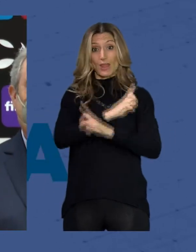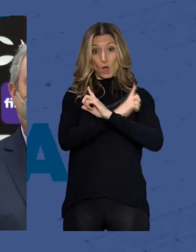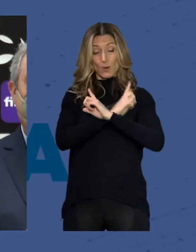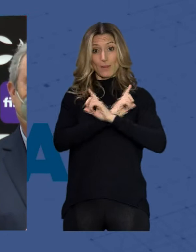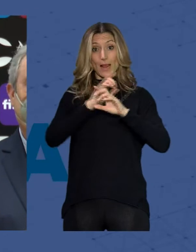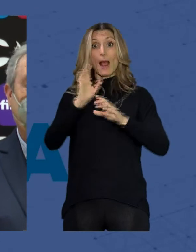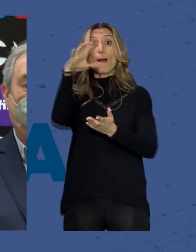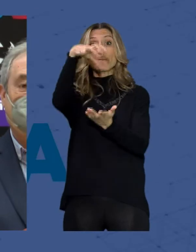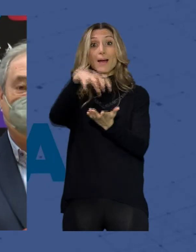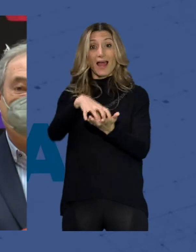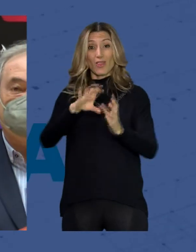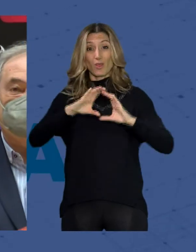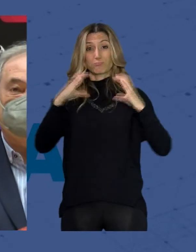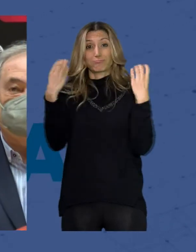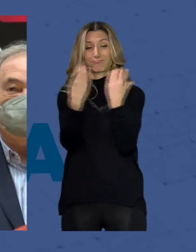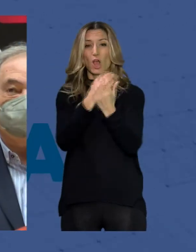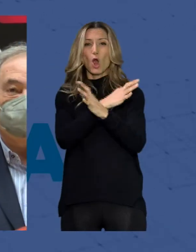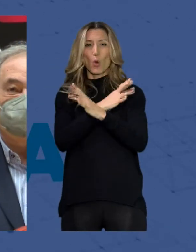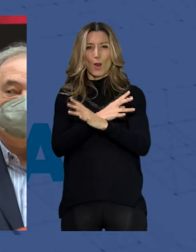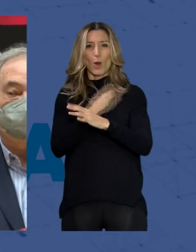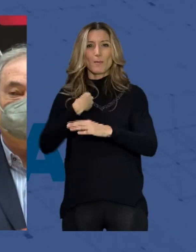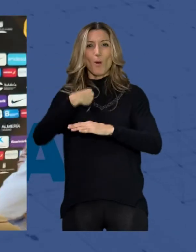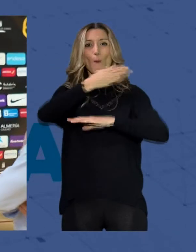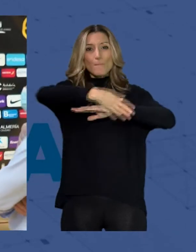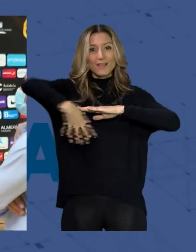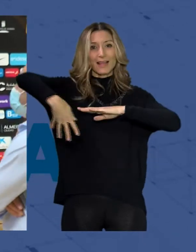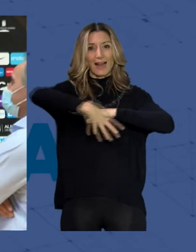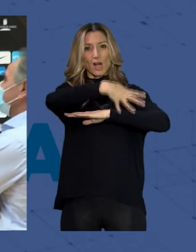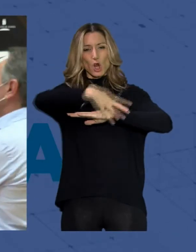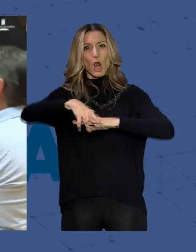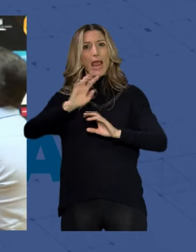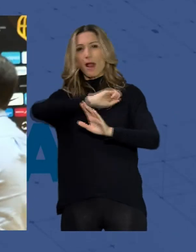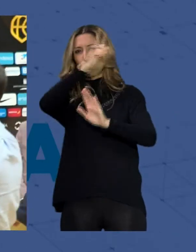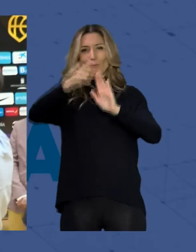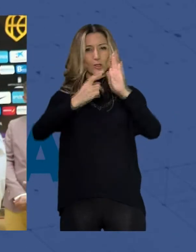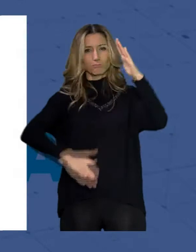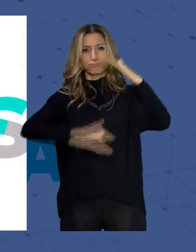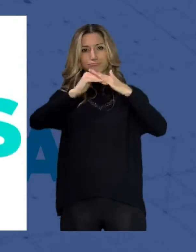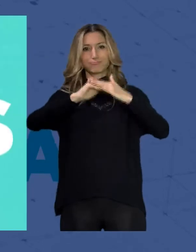los Juegos del Mediterráneo esté repleto hasta la bandera para animar a La Roja